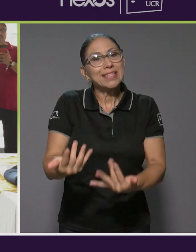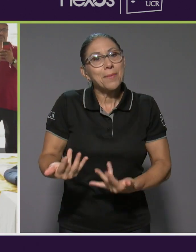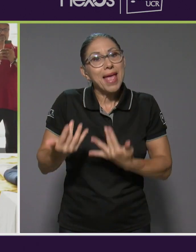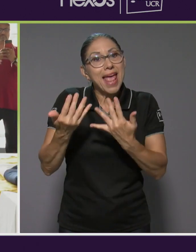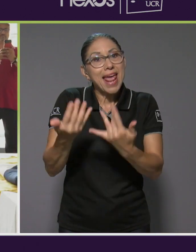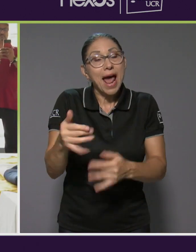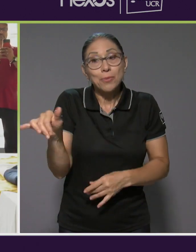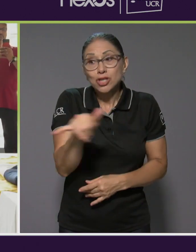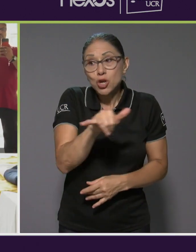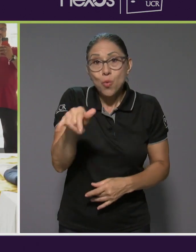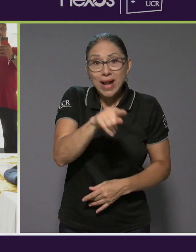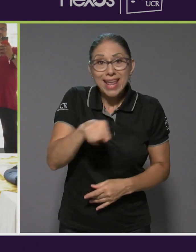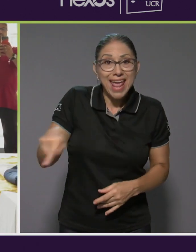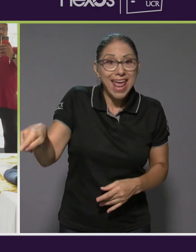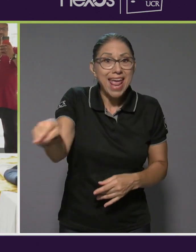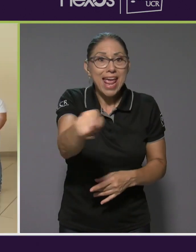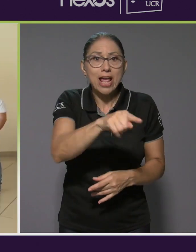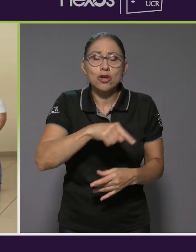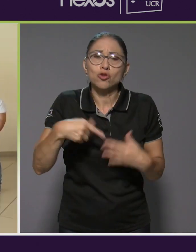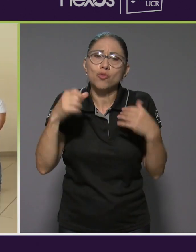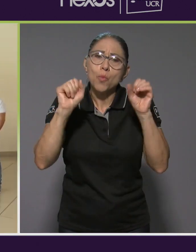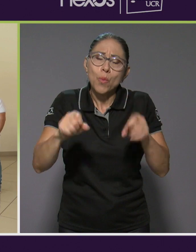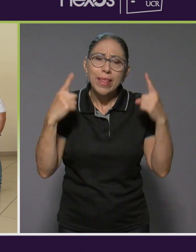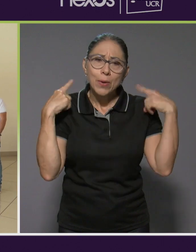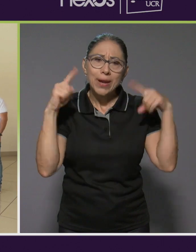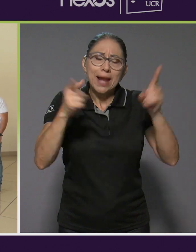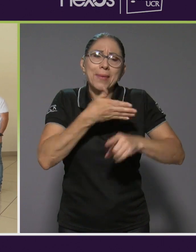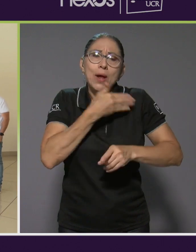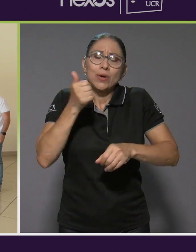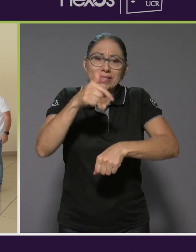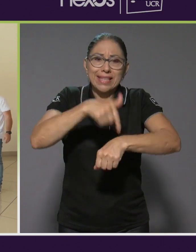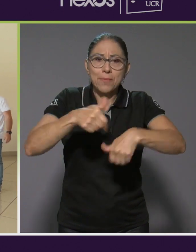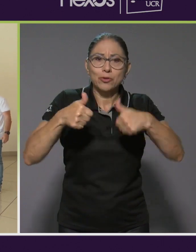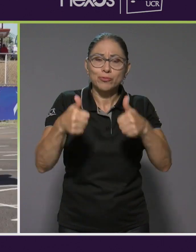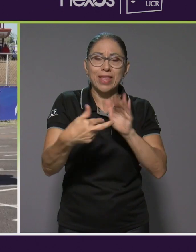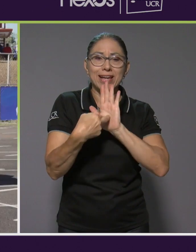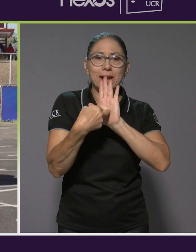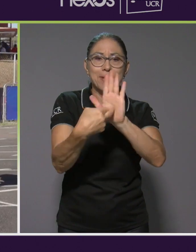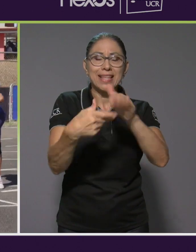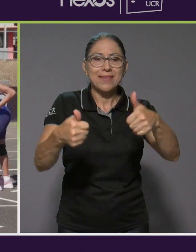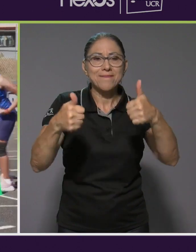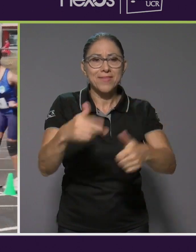haga sus mejores marcas, que represente de la mejor manera a este país.